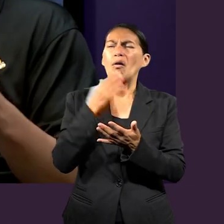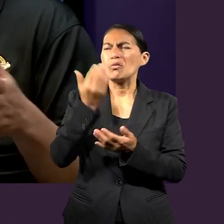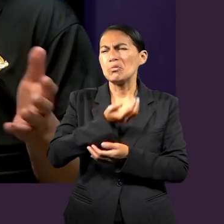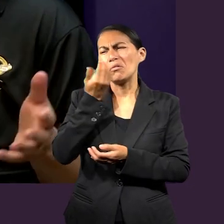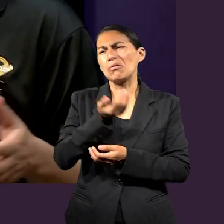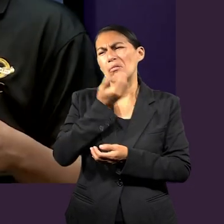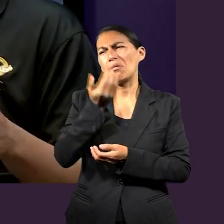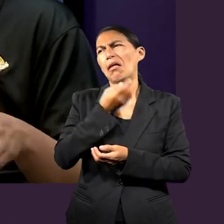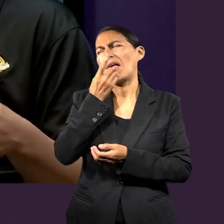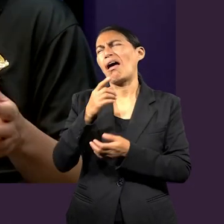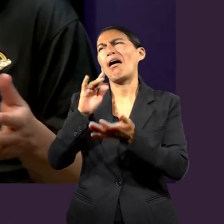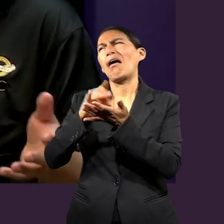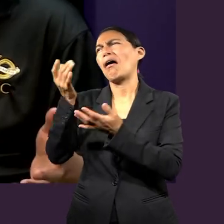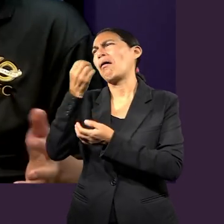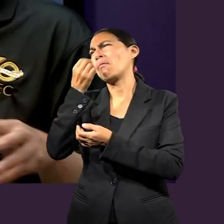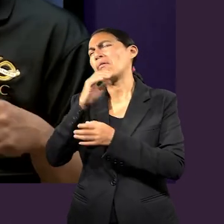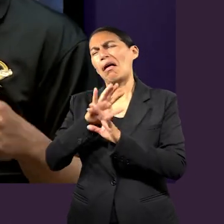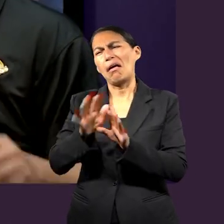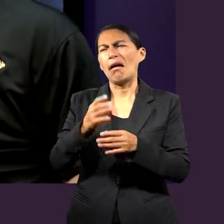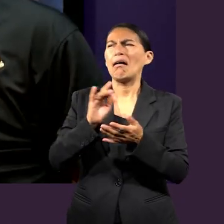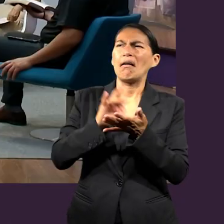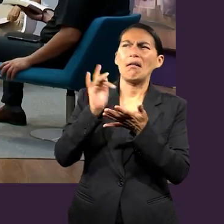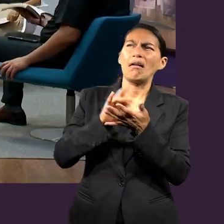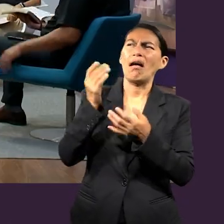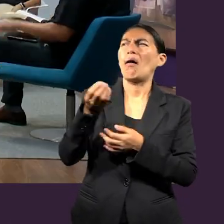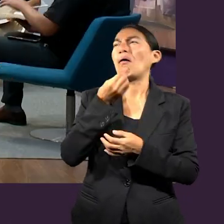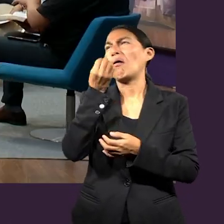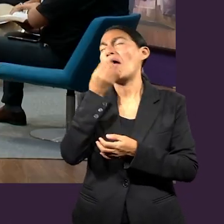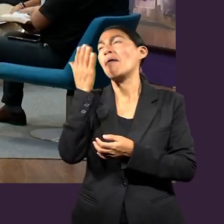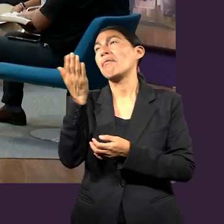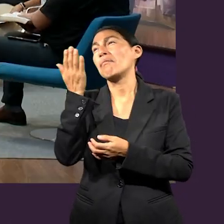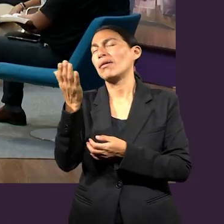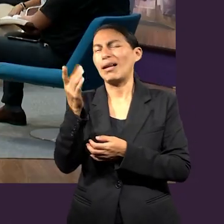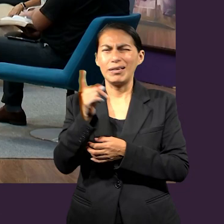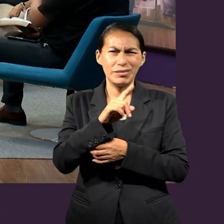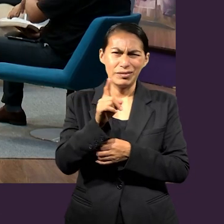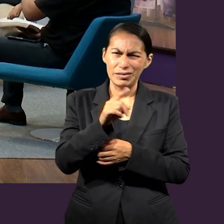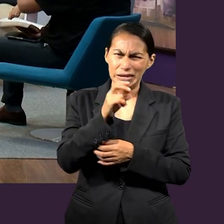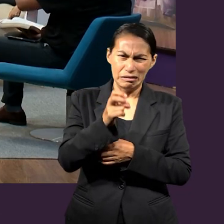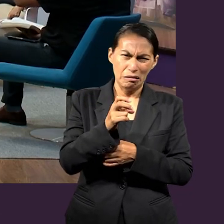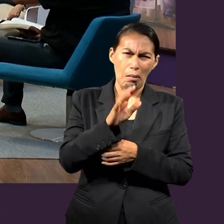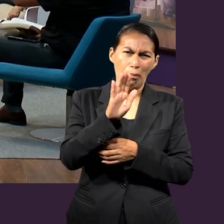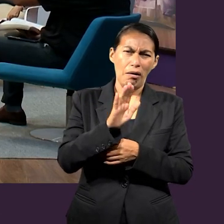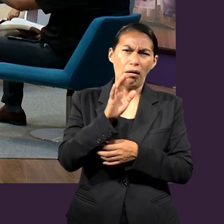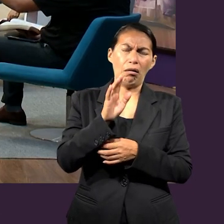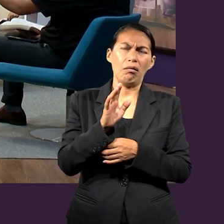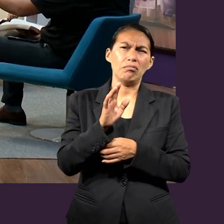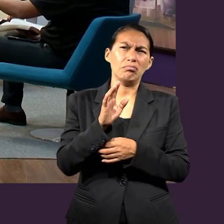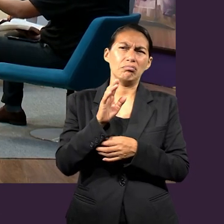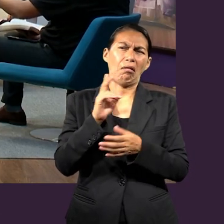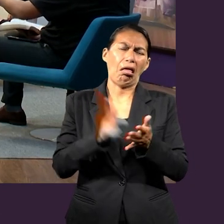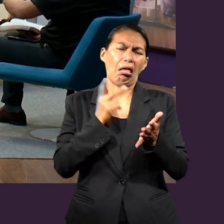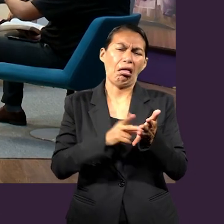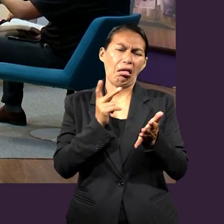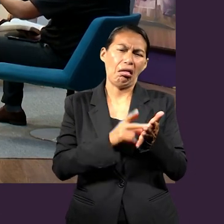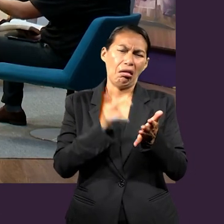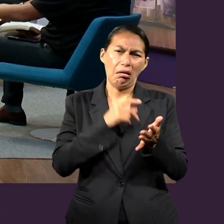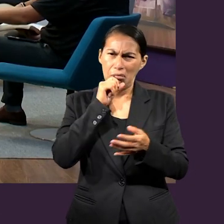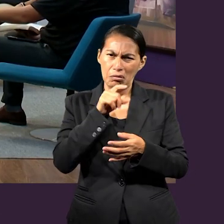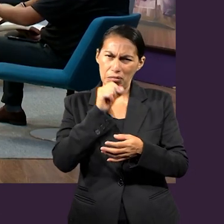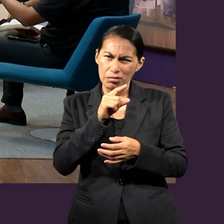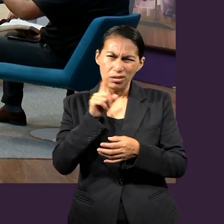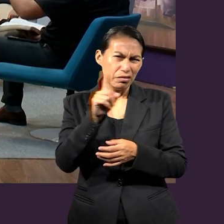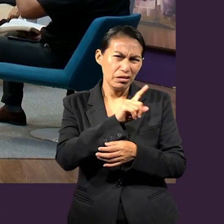doy gracias por los alimentos o me levanto y oro, sino al final de cuentas, cuando uno comprende el mecanismo que está detrás o lo que